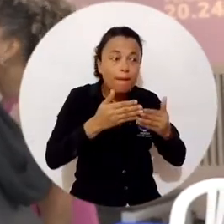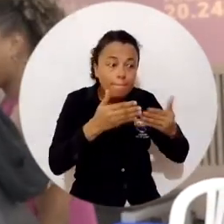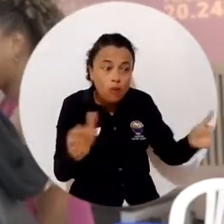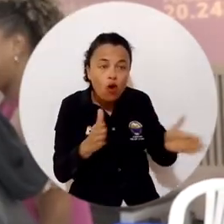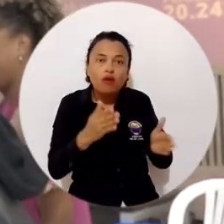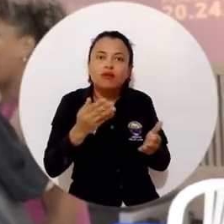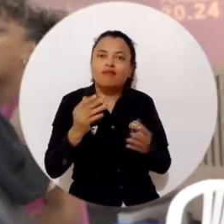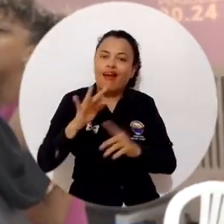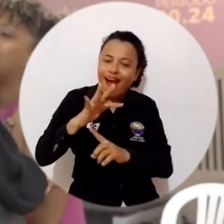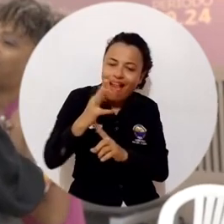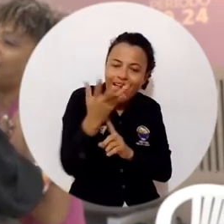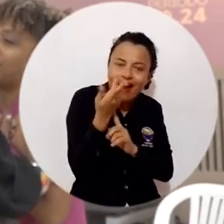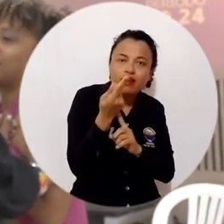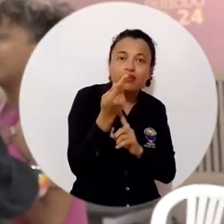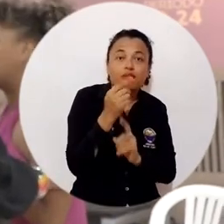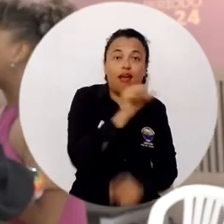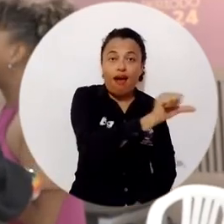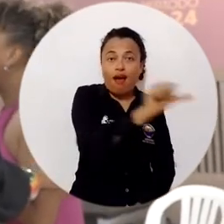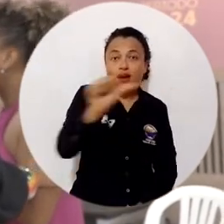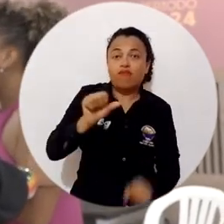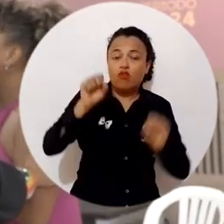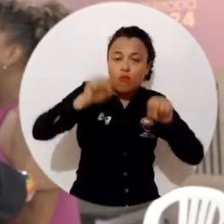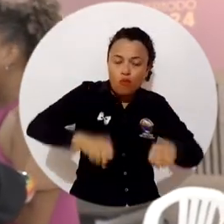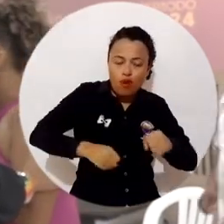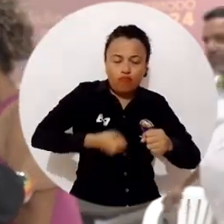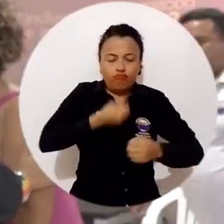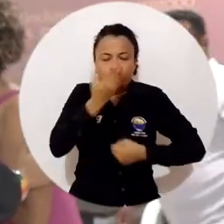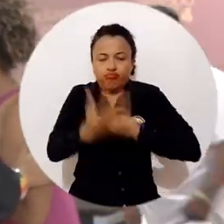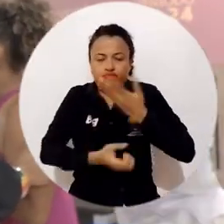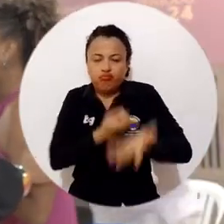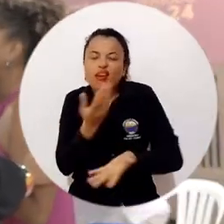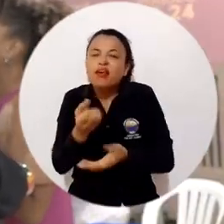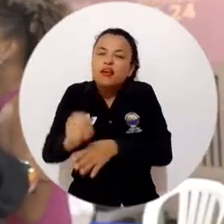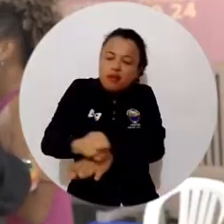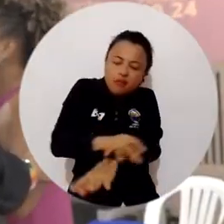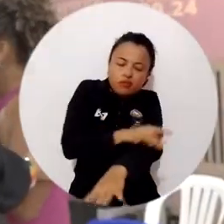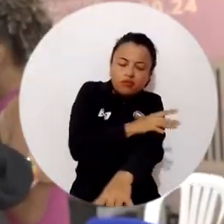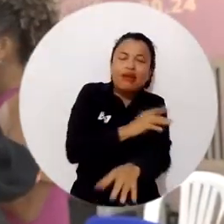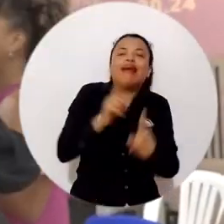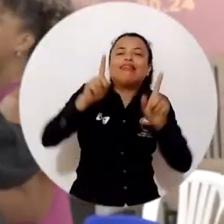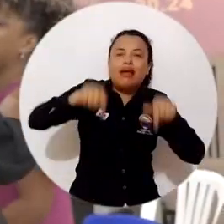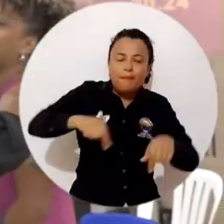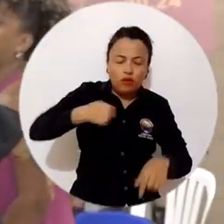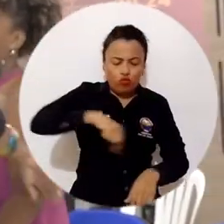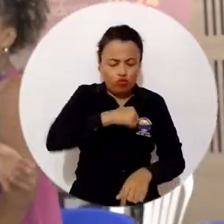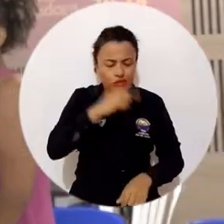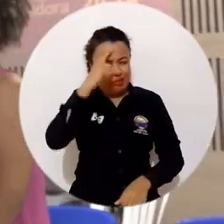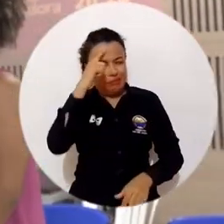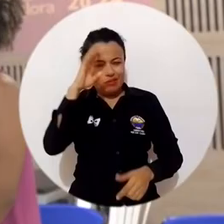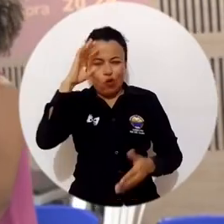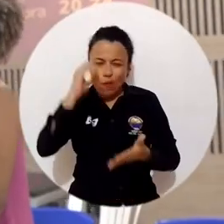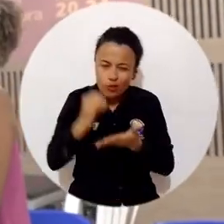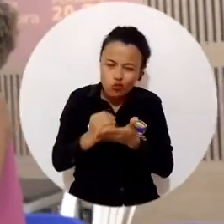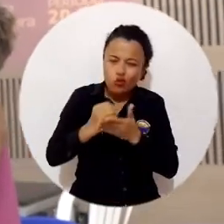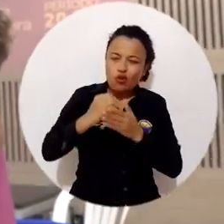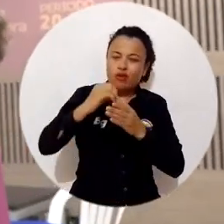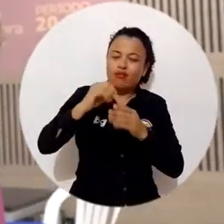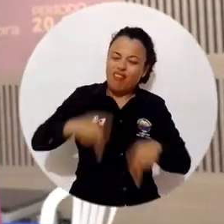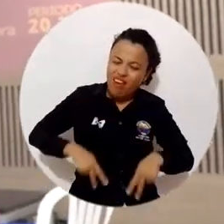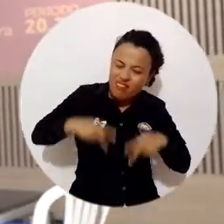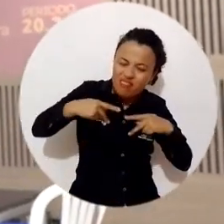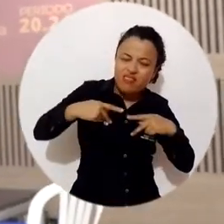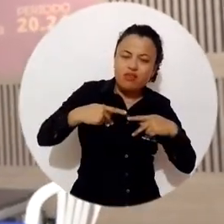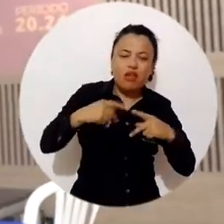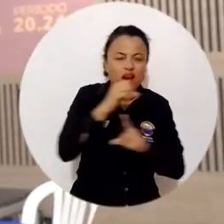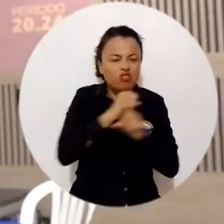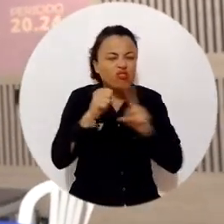para que por medio de las artes, las mujeres podamos expresar no solamente las emociones, sino nuestra forma de ver la vida, nuestra